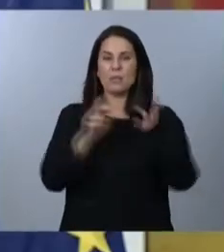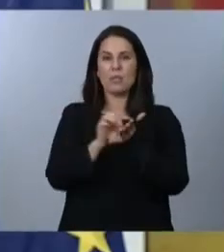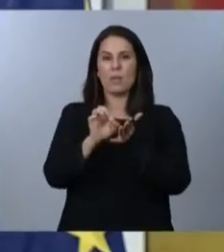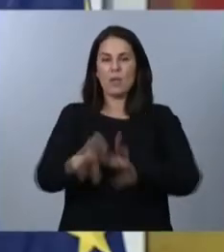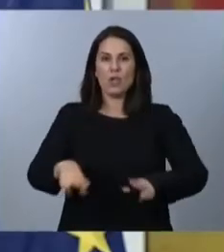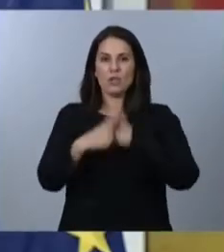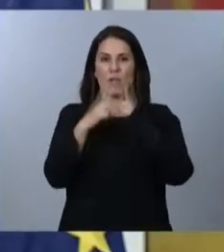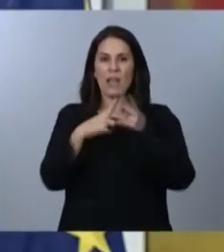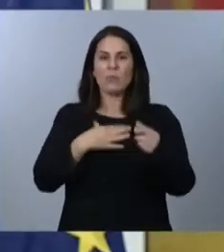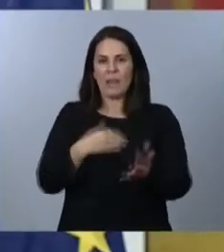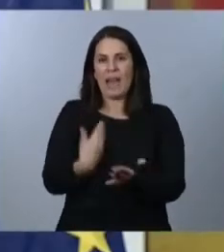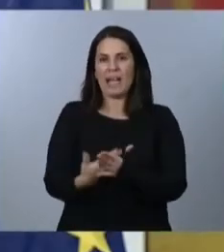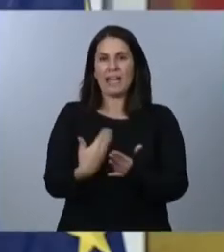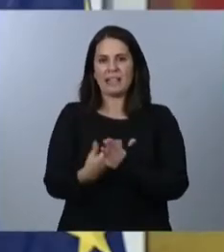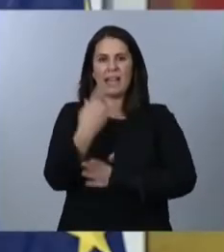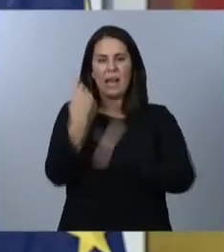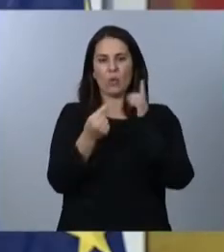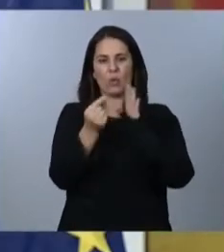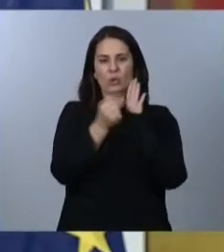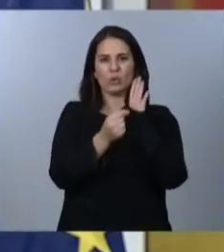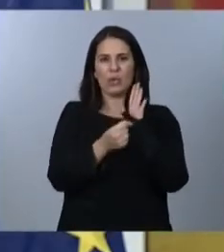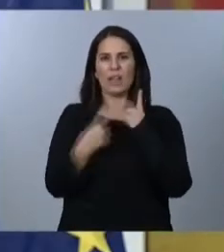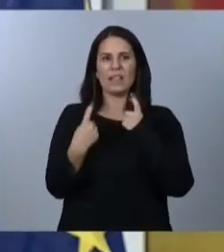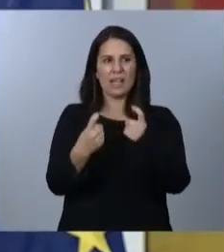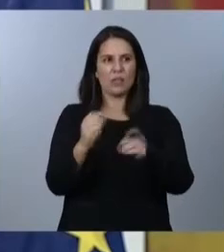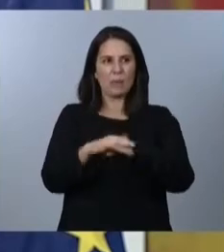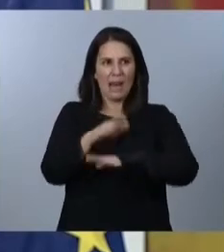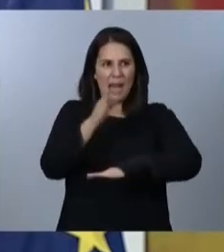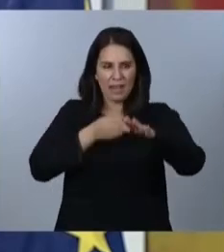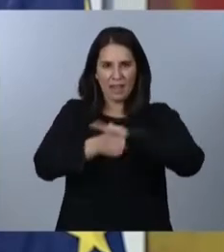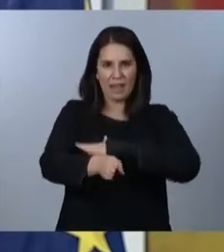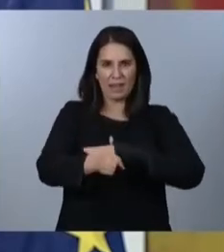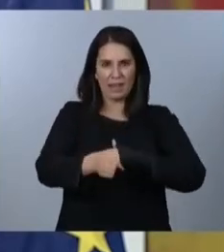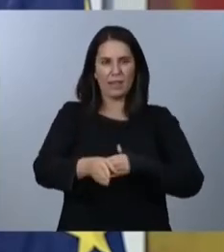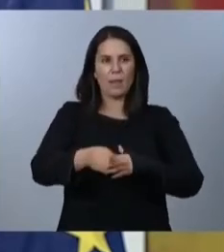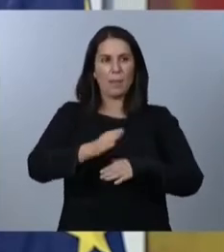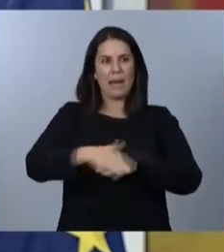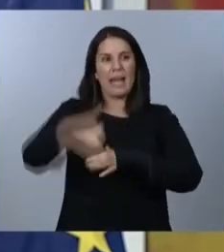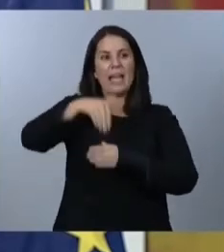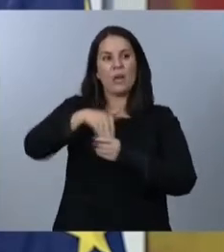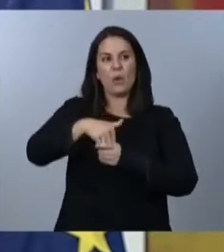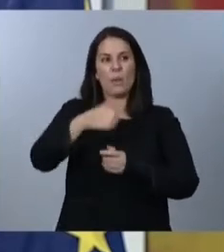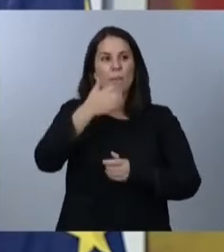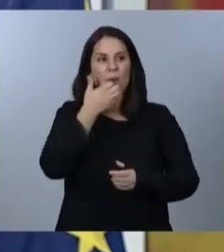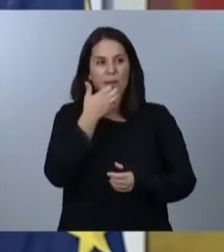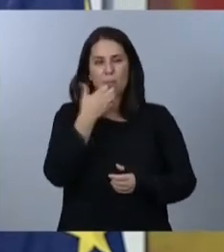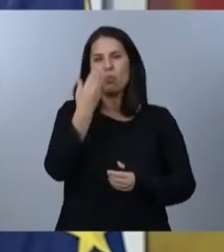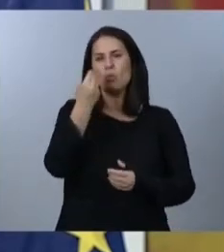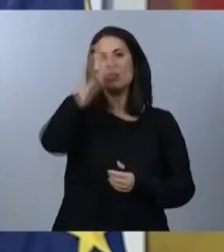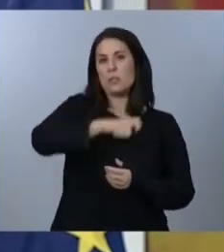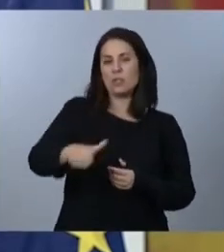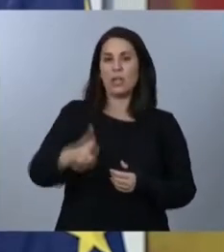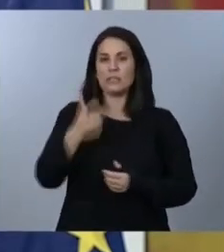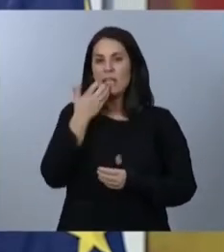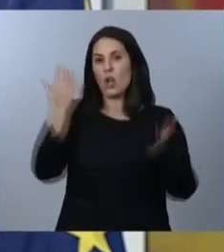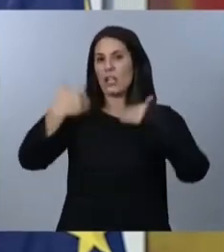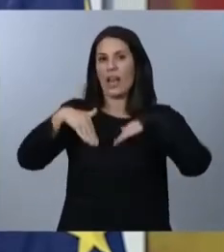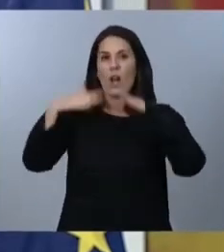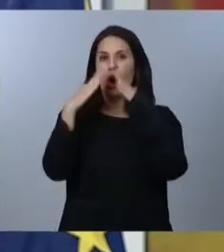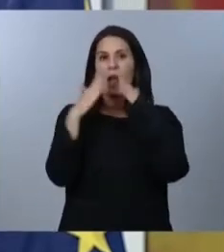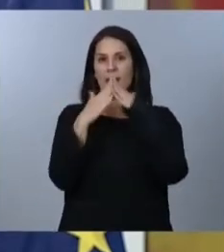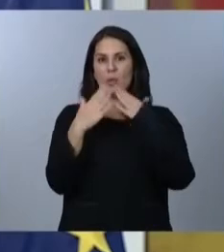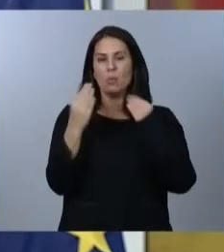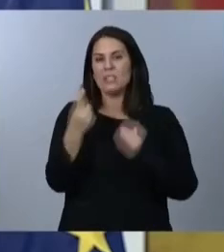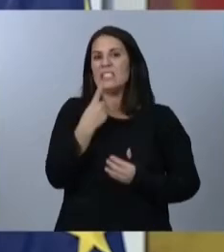de los requisitos necesarios para acceder al ingreso mínimo vital, para incluir, por ejemplo, a muchas personas sin hogar que tienen muchas dificultades para